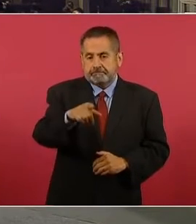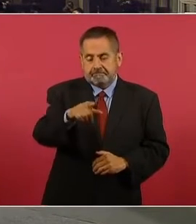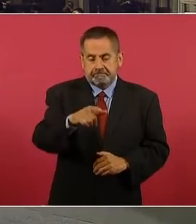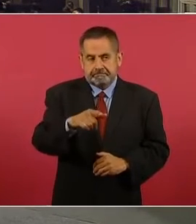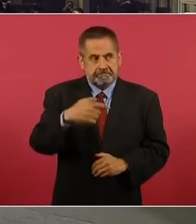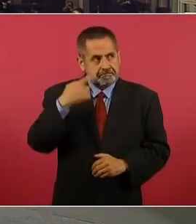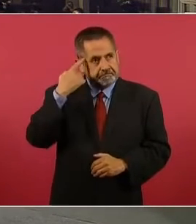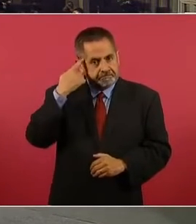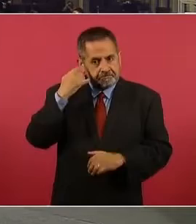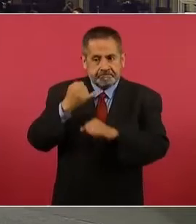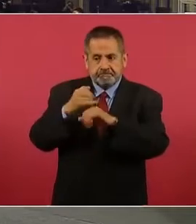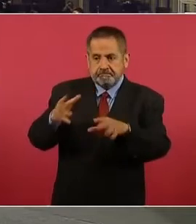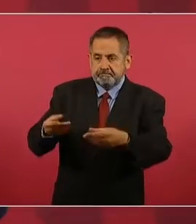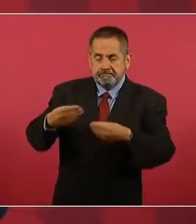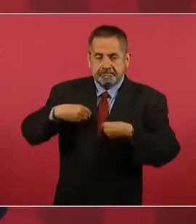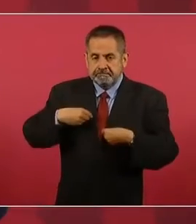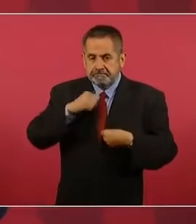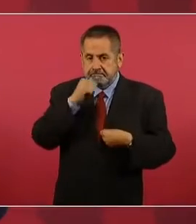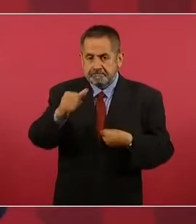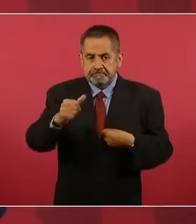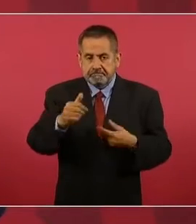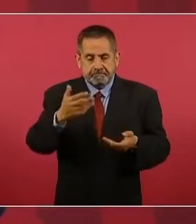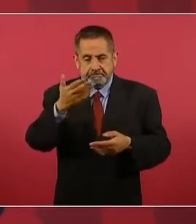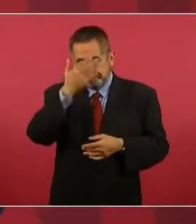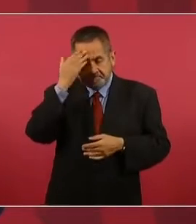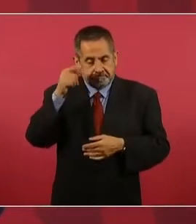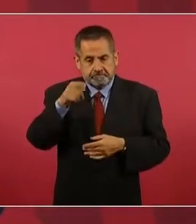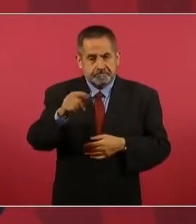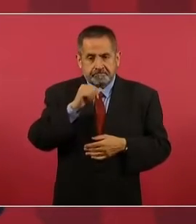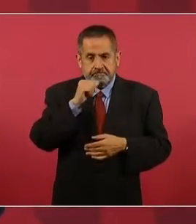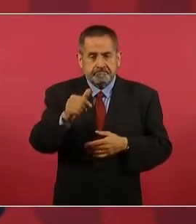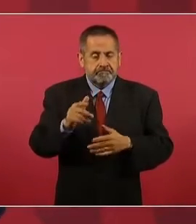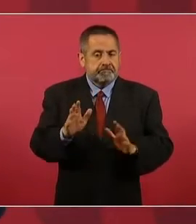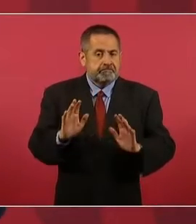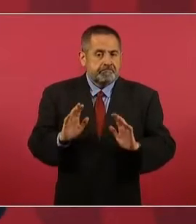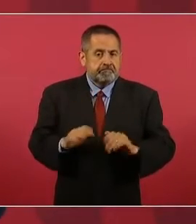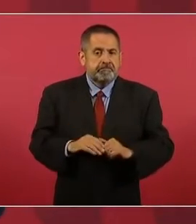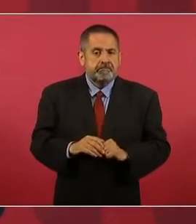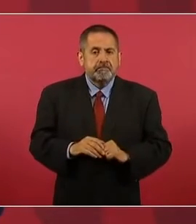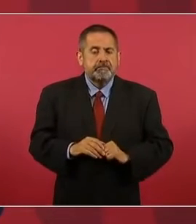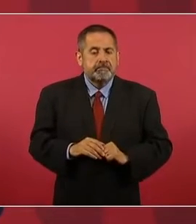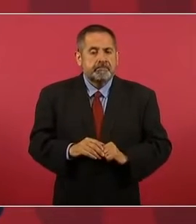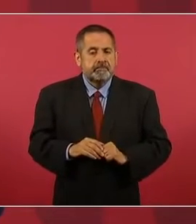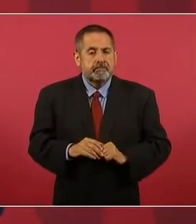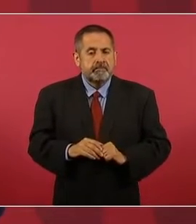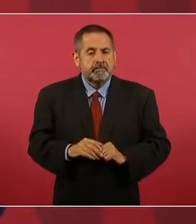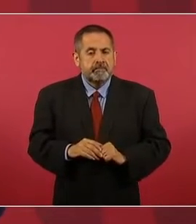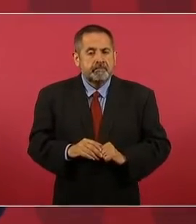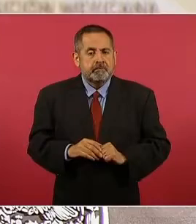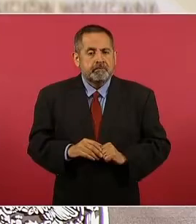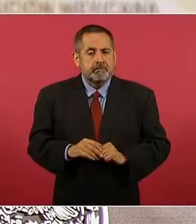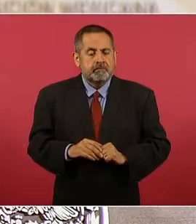sobre este caso. Lo que sé,